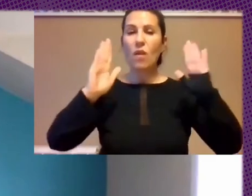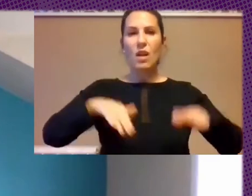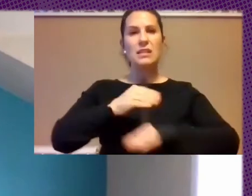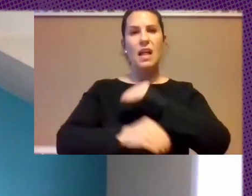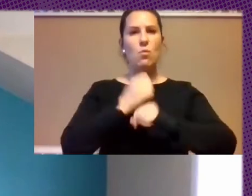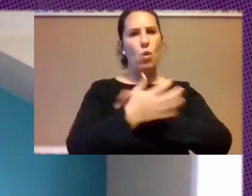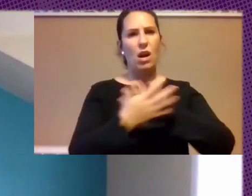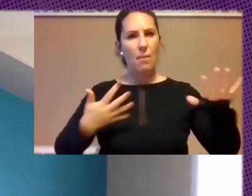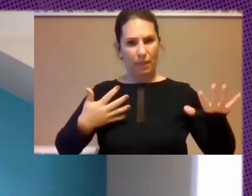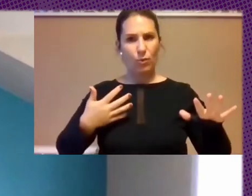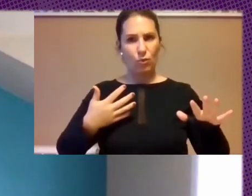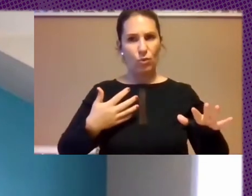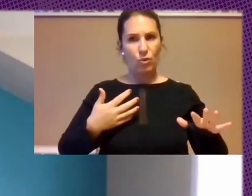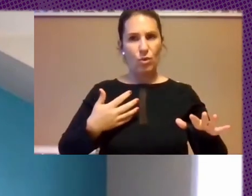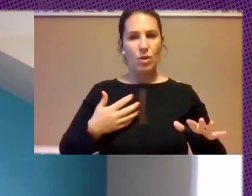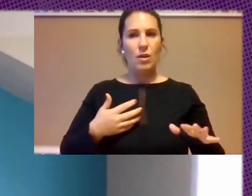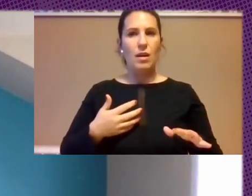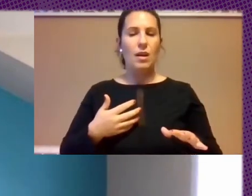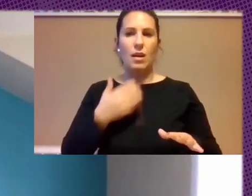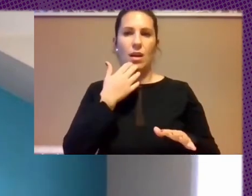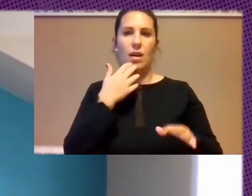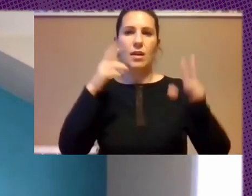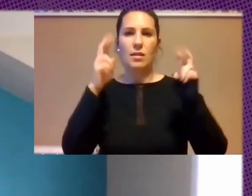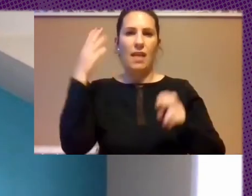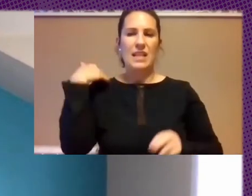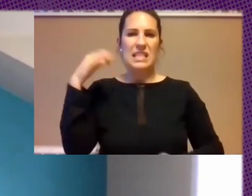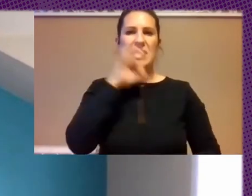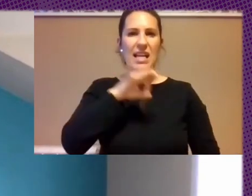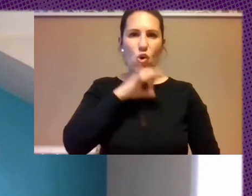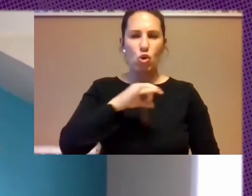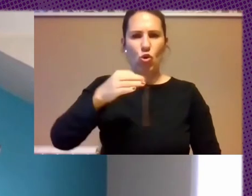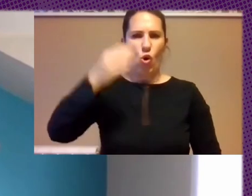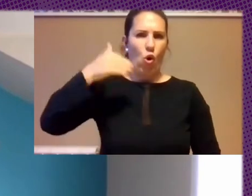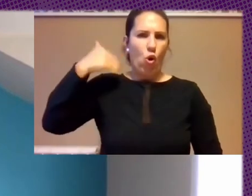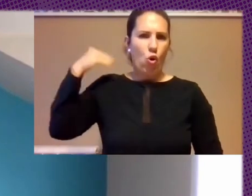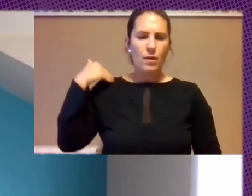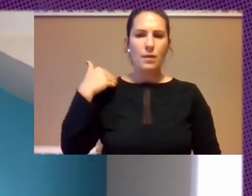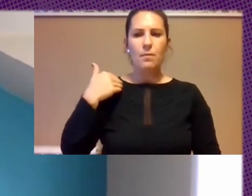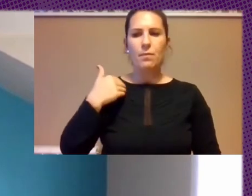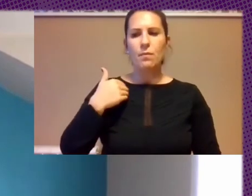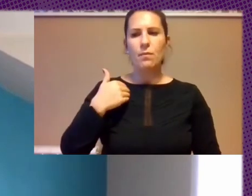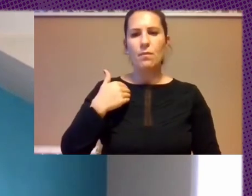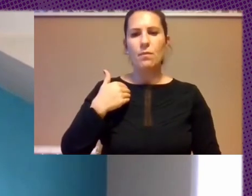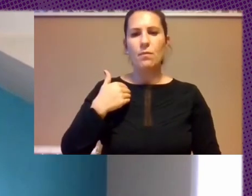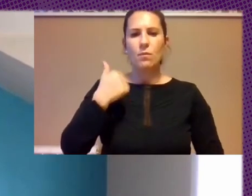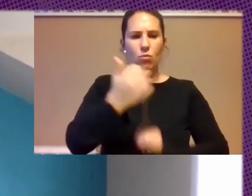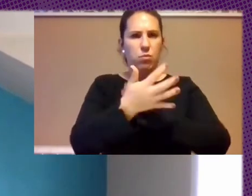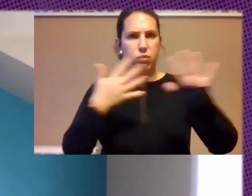Pensamos En Cuestiones De Siglos Y De Décadas Pero Esencialmente De Una Manera Muy Rápida